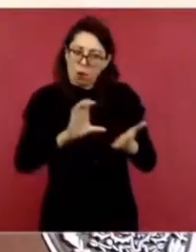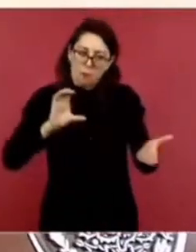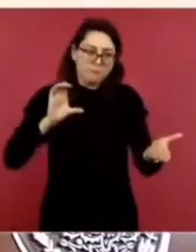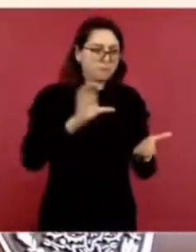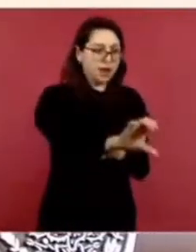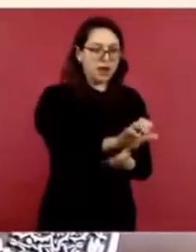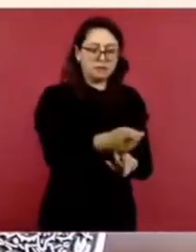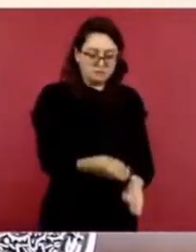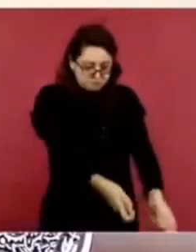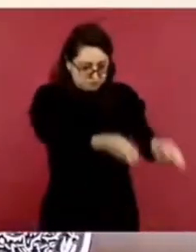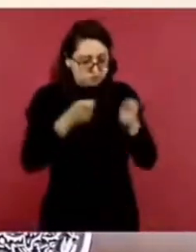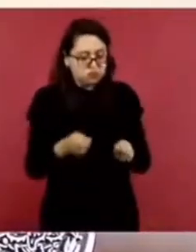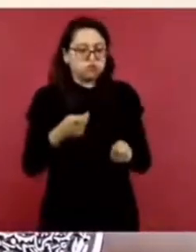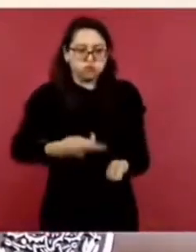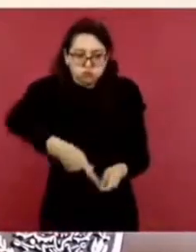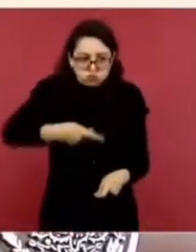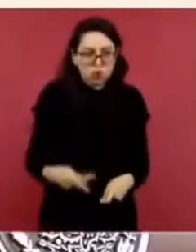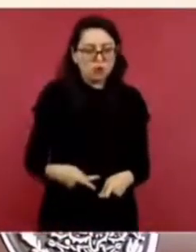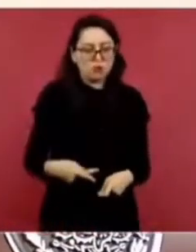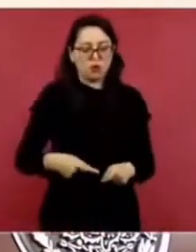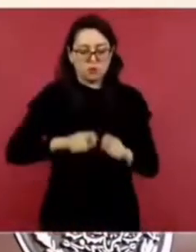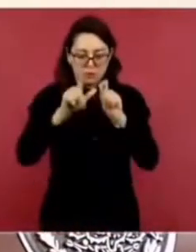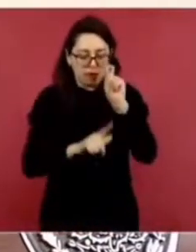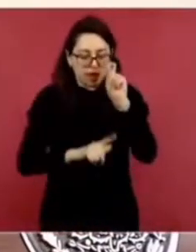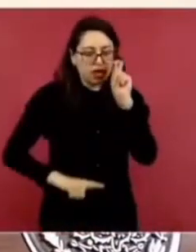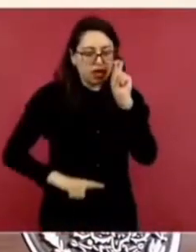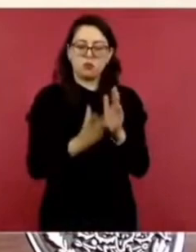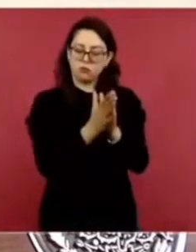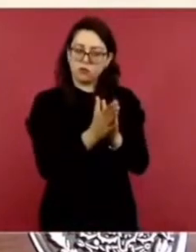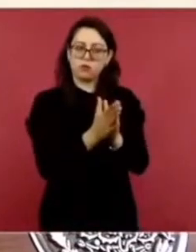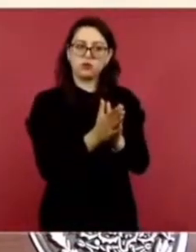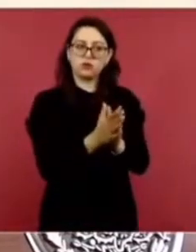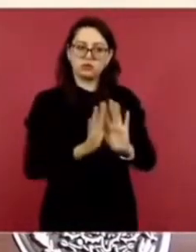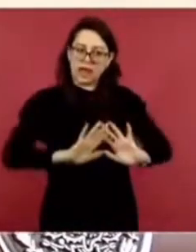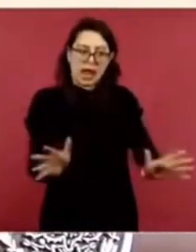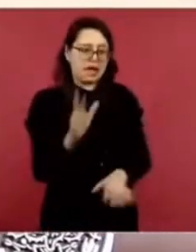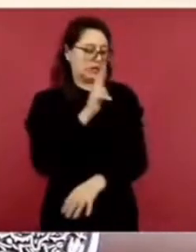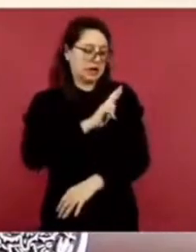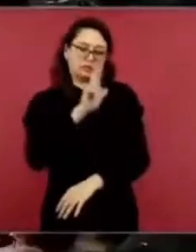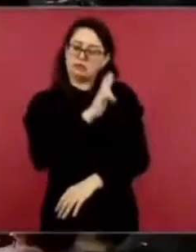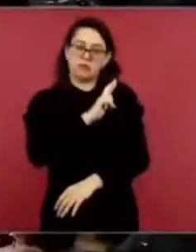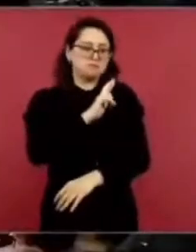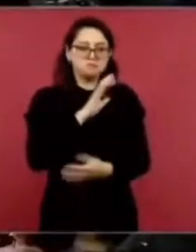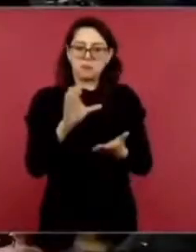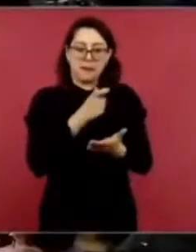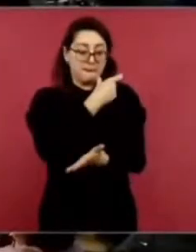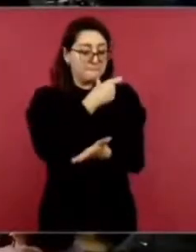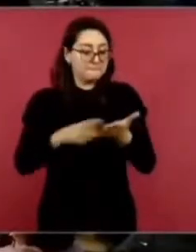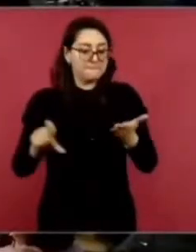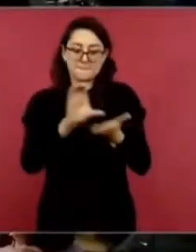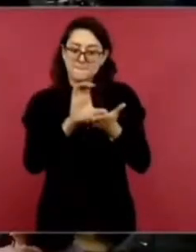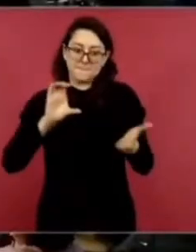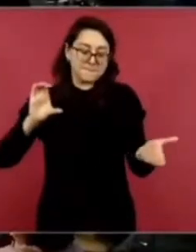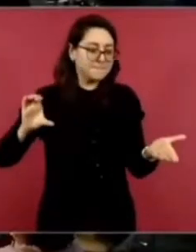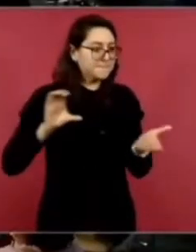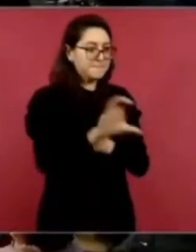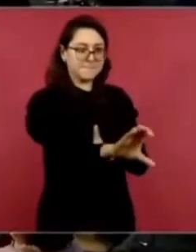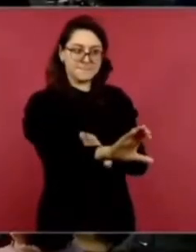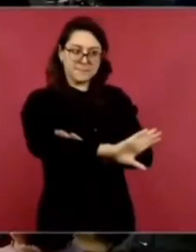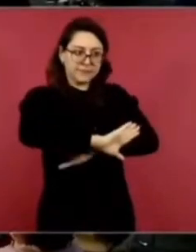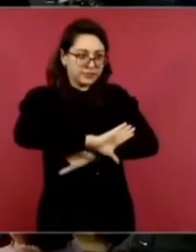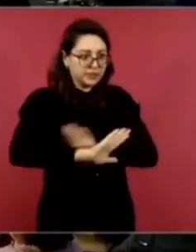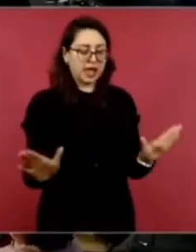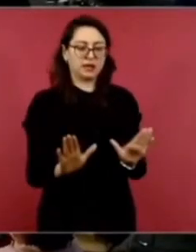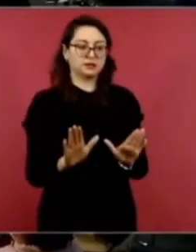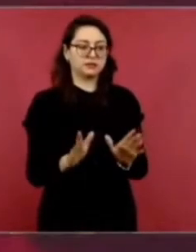que los otros secunden esta acción.